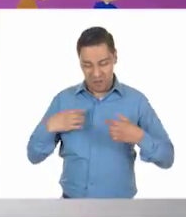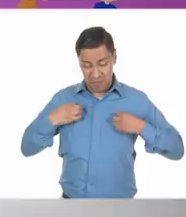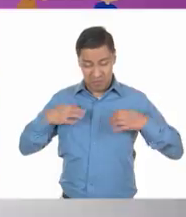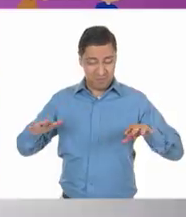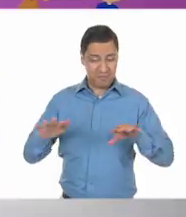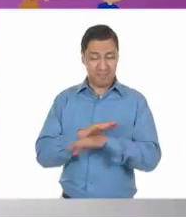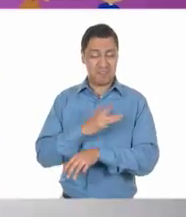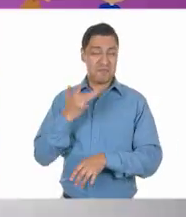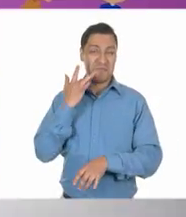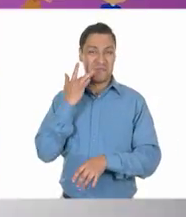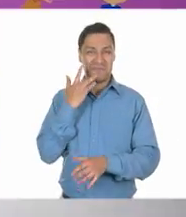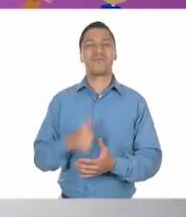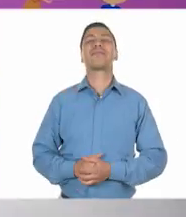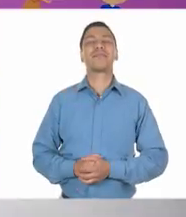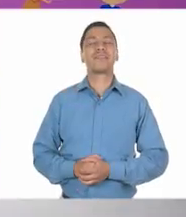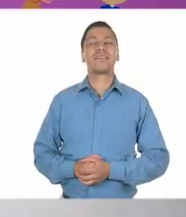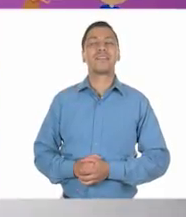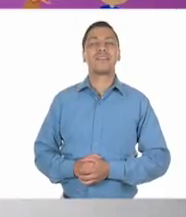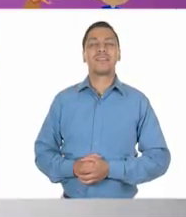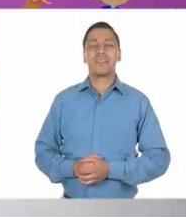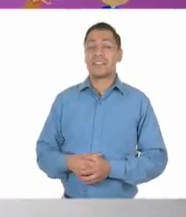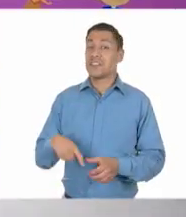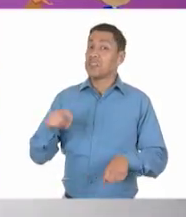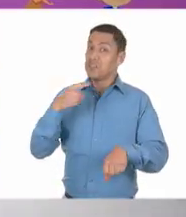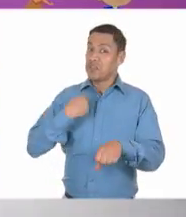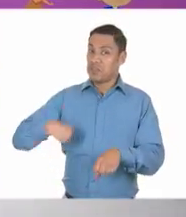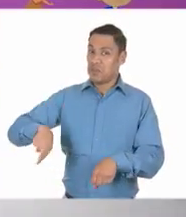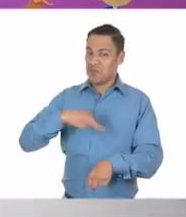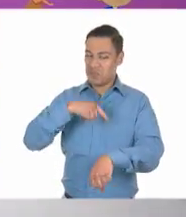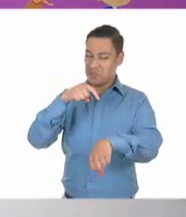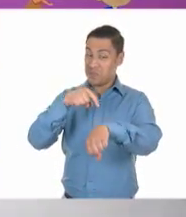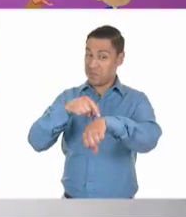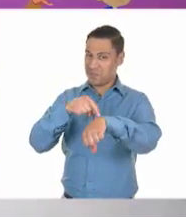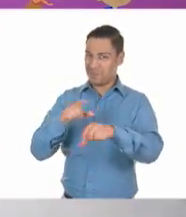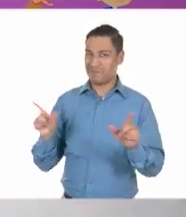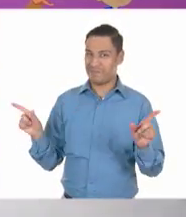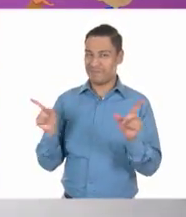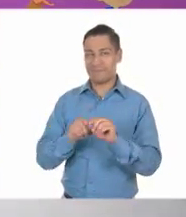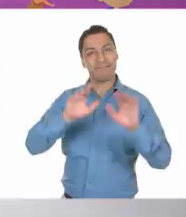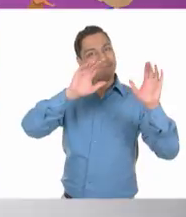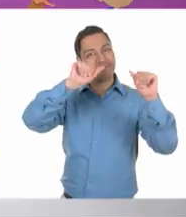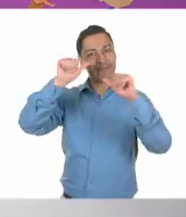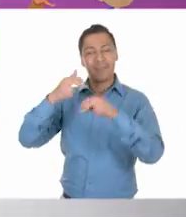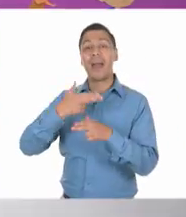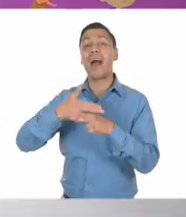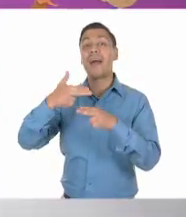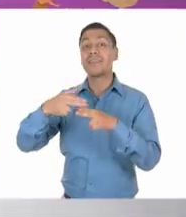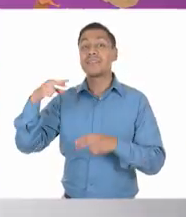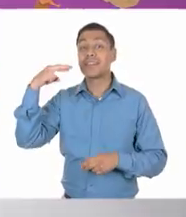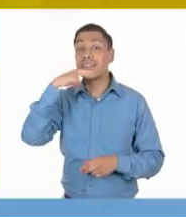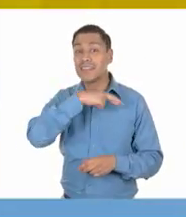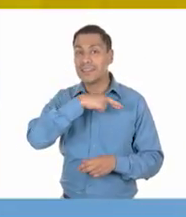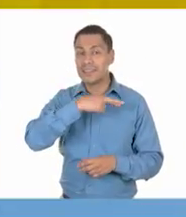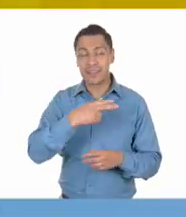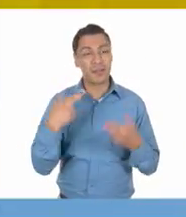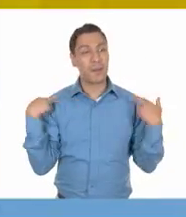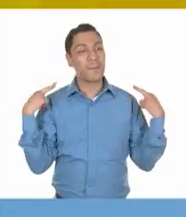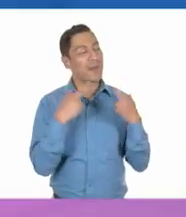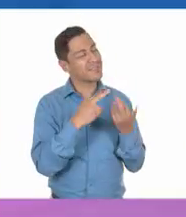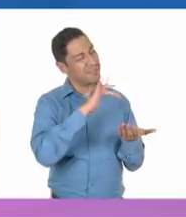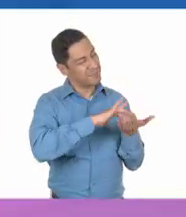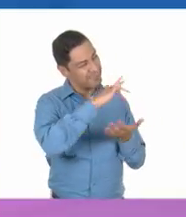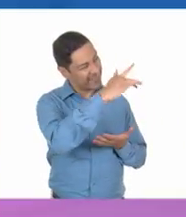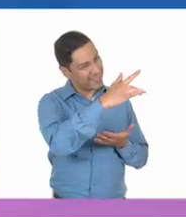Ay, Ale, bueno. Pues, como ya hemos terminado, pues nos despedimos. Hasta la próxima. Maestra, muchísimas gracias. Ale,